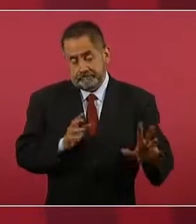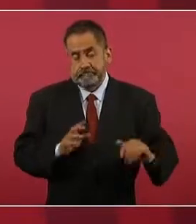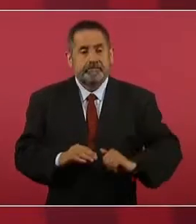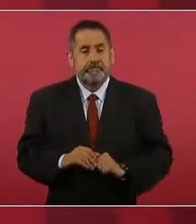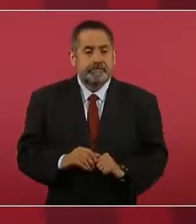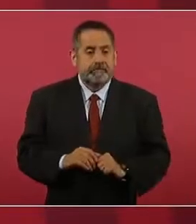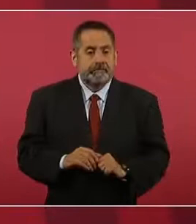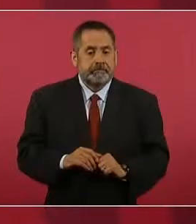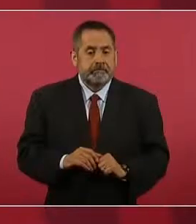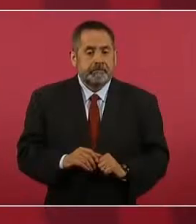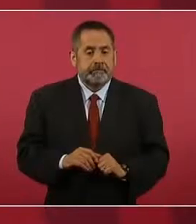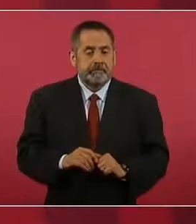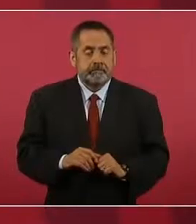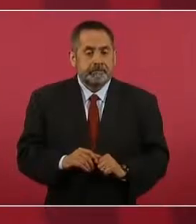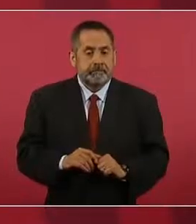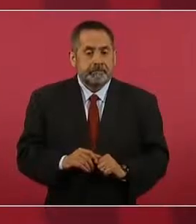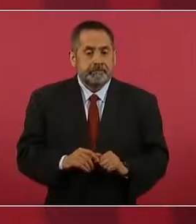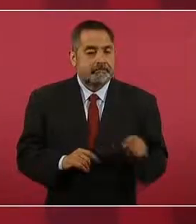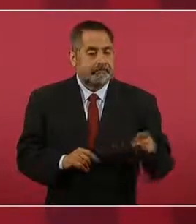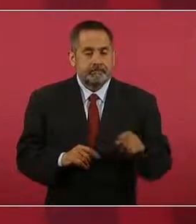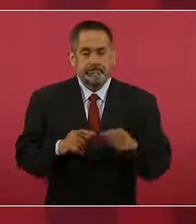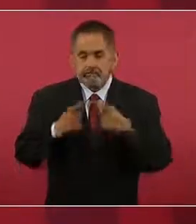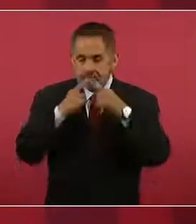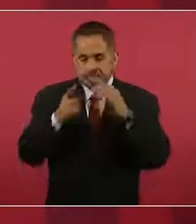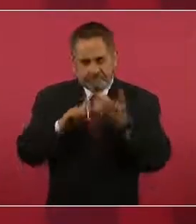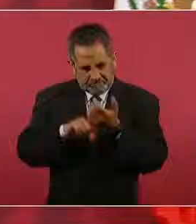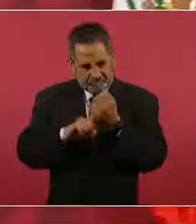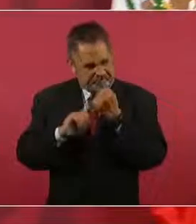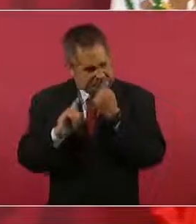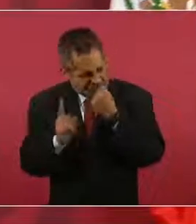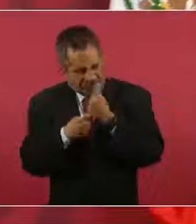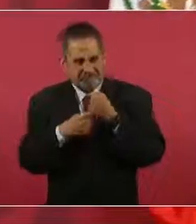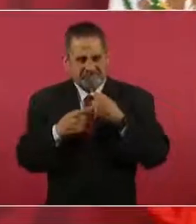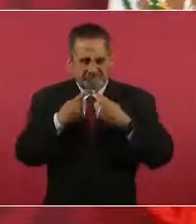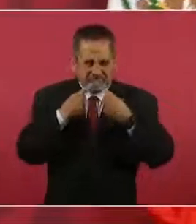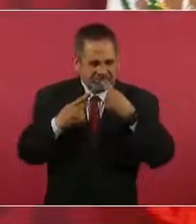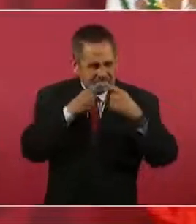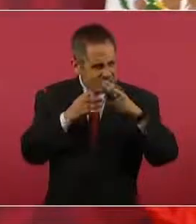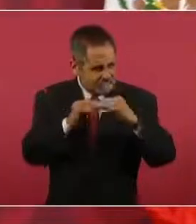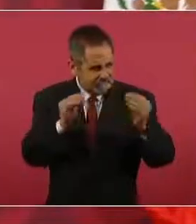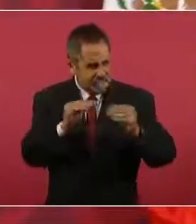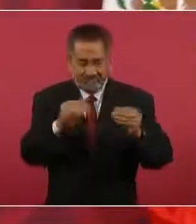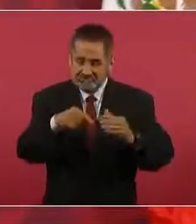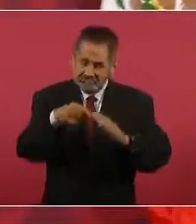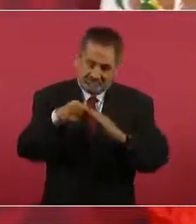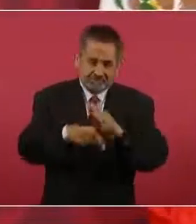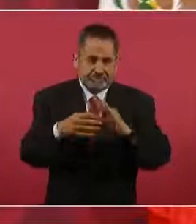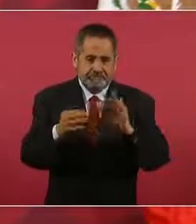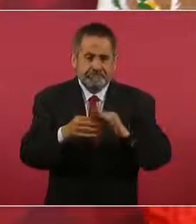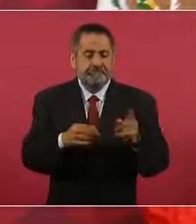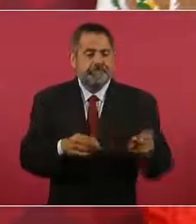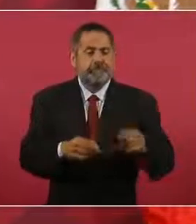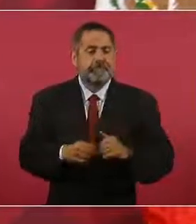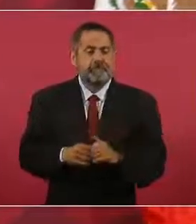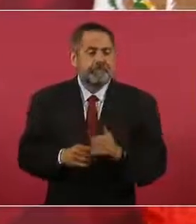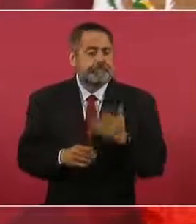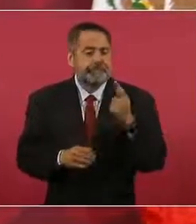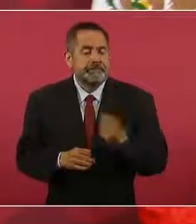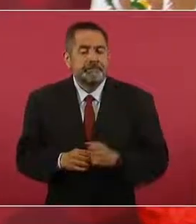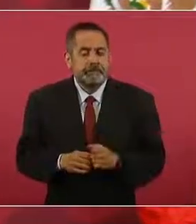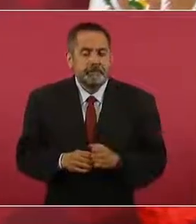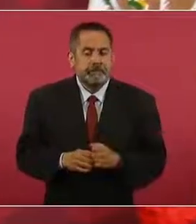Y es un debate de fondo, porque